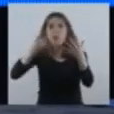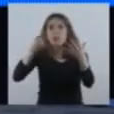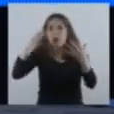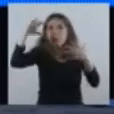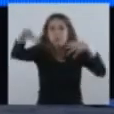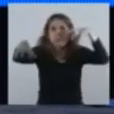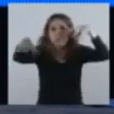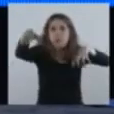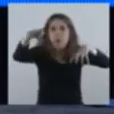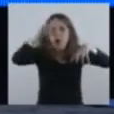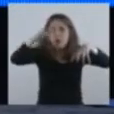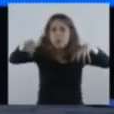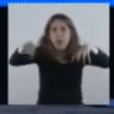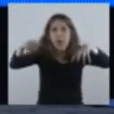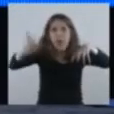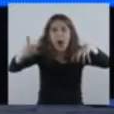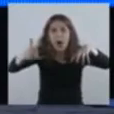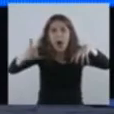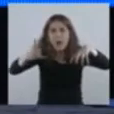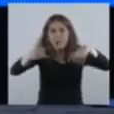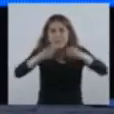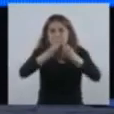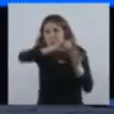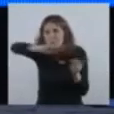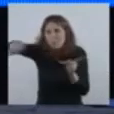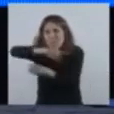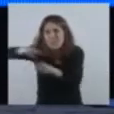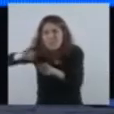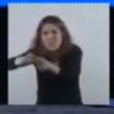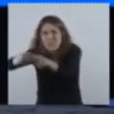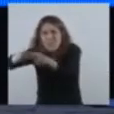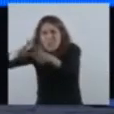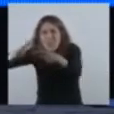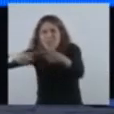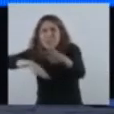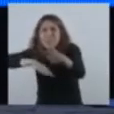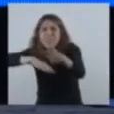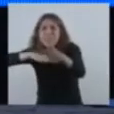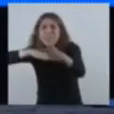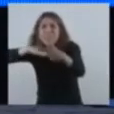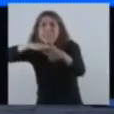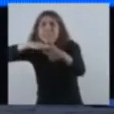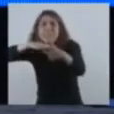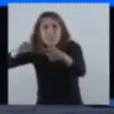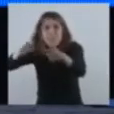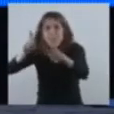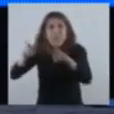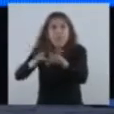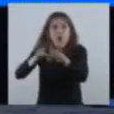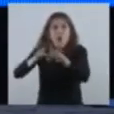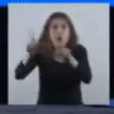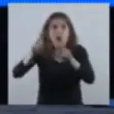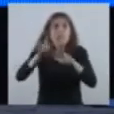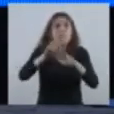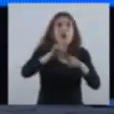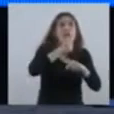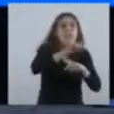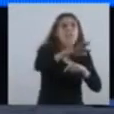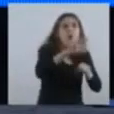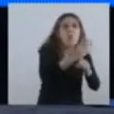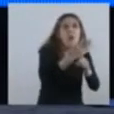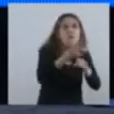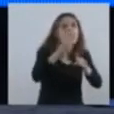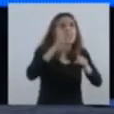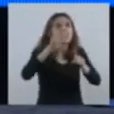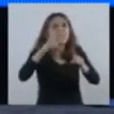viene de lo que ocurre o de los contagios en Río Cuarto o en Villa María, sino de la necesidad de